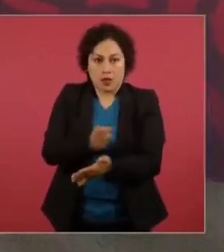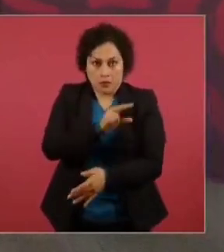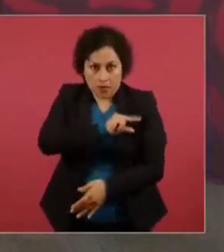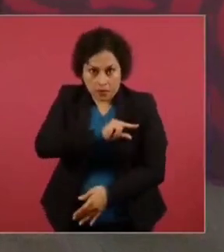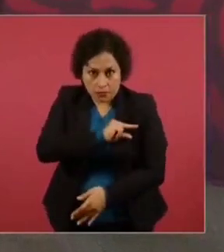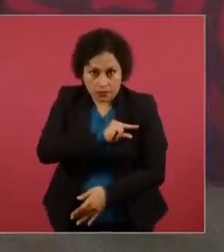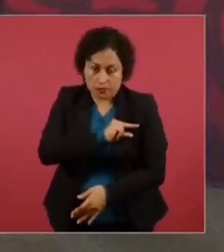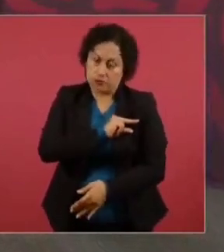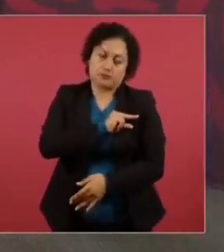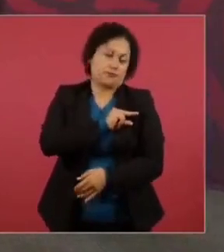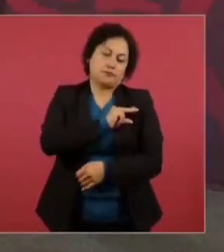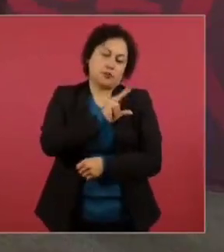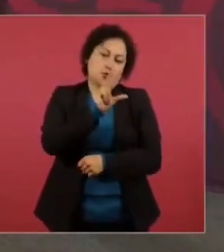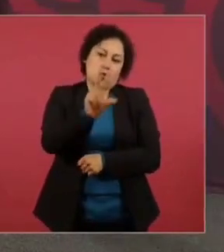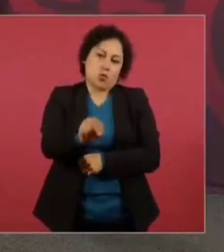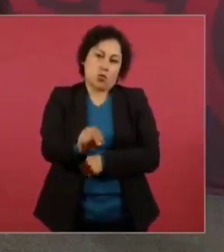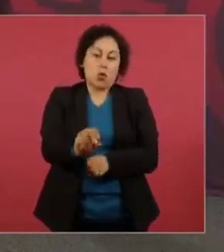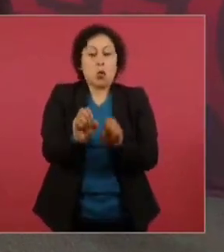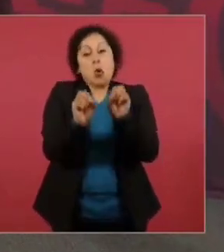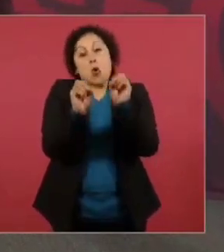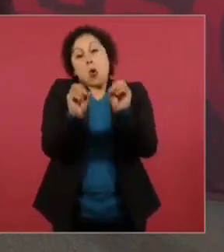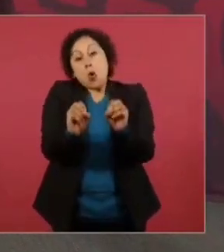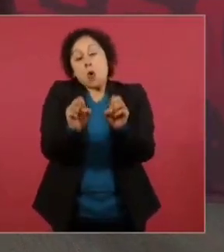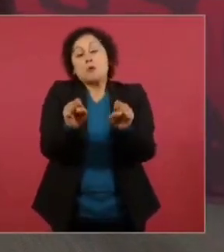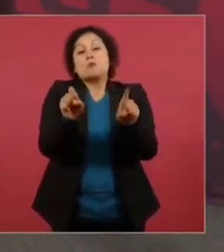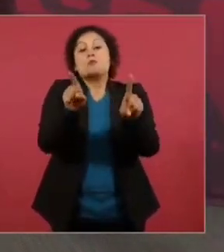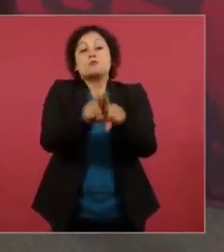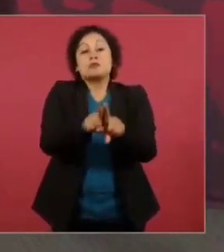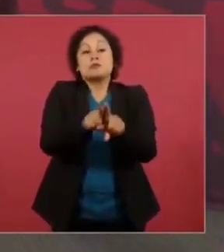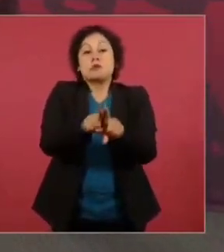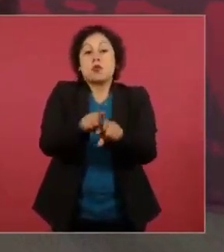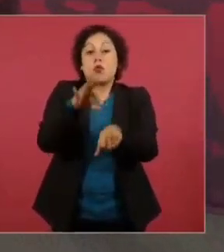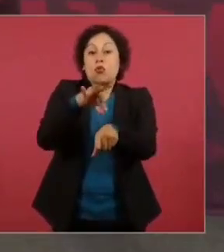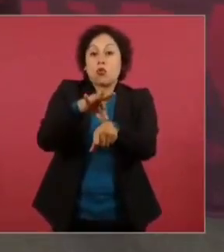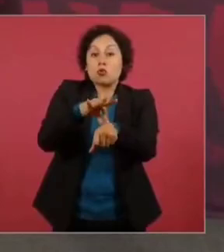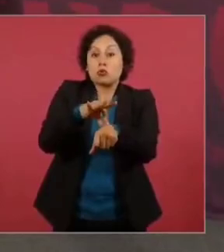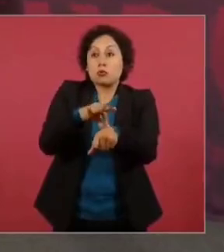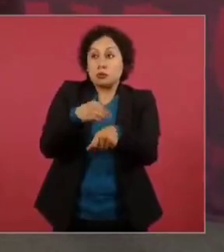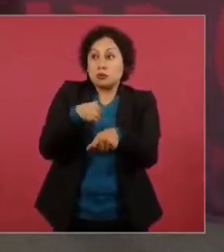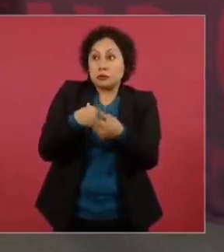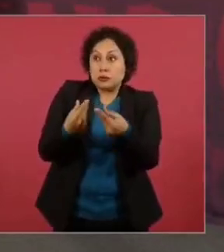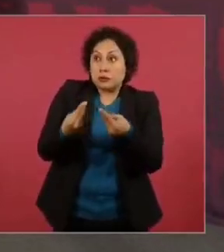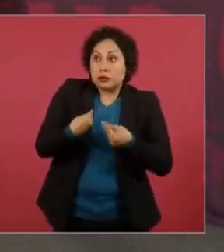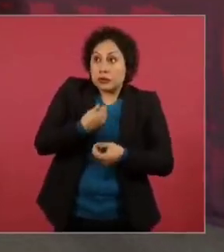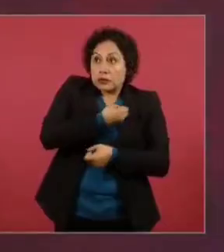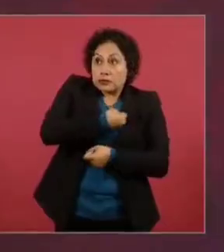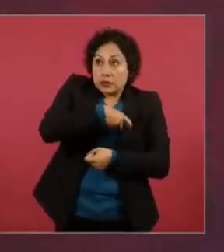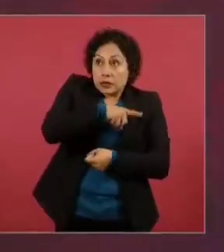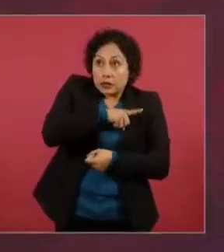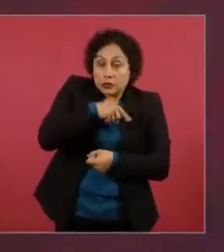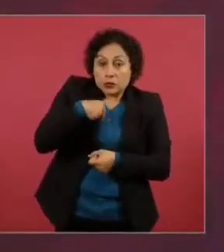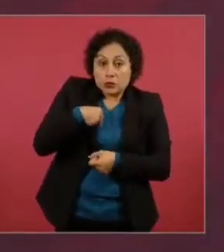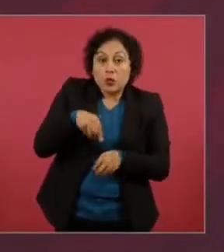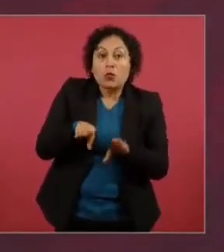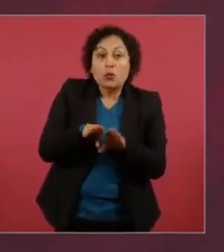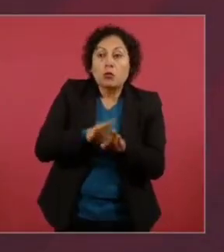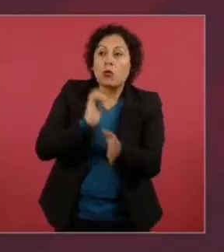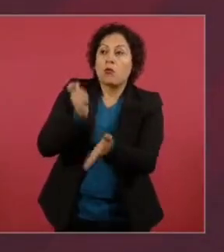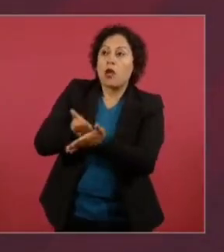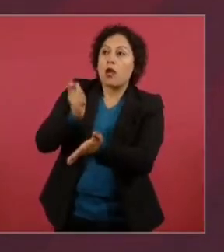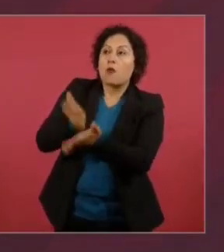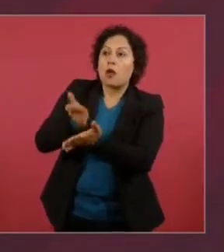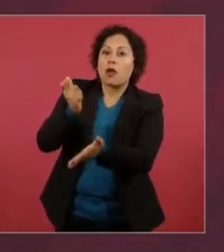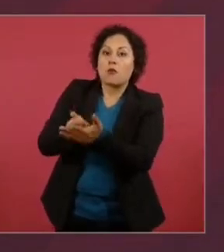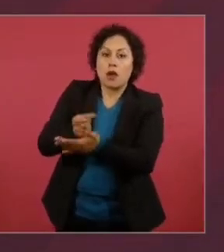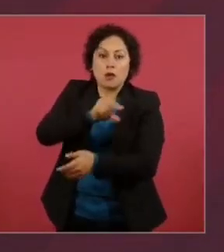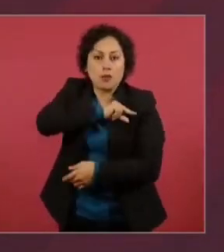el pagar a médicos o a clínicas